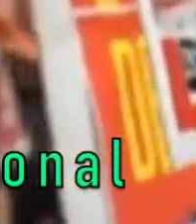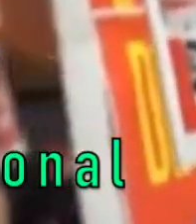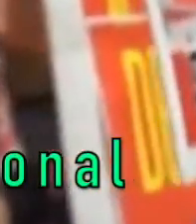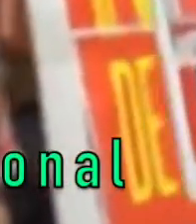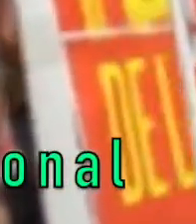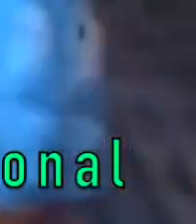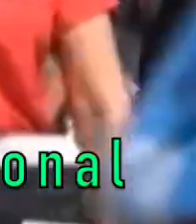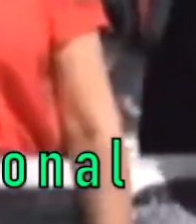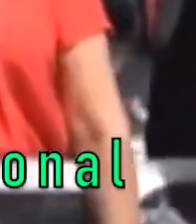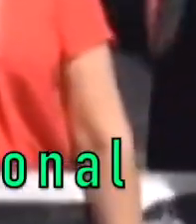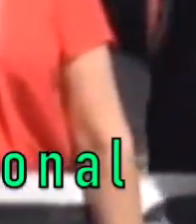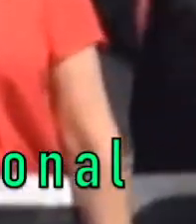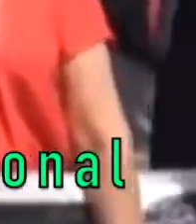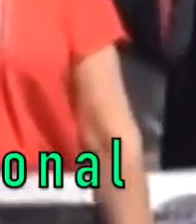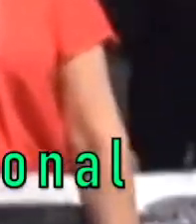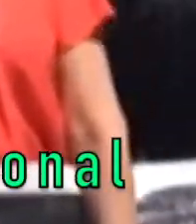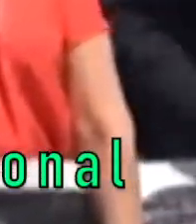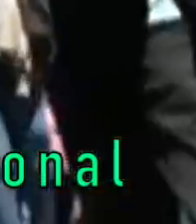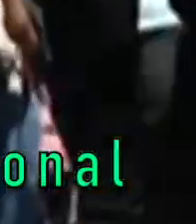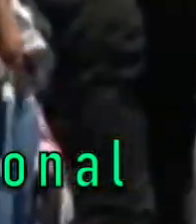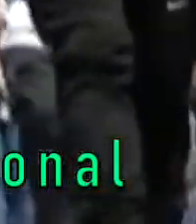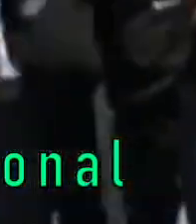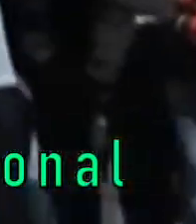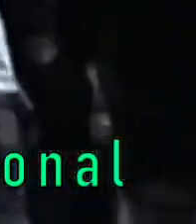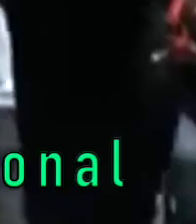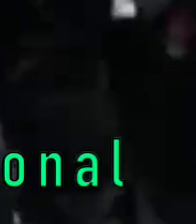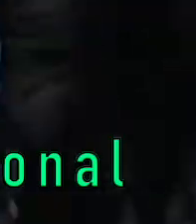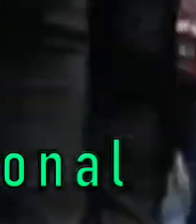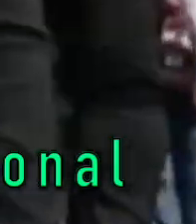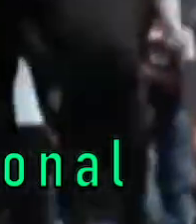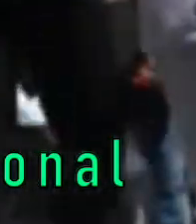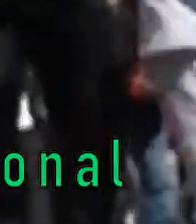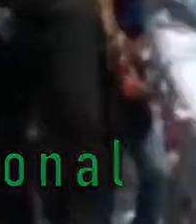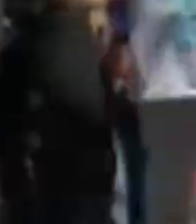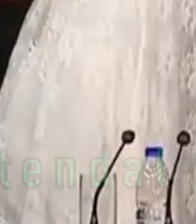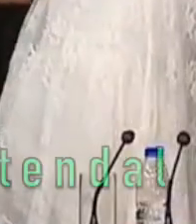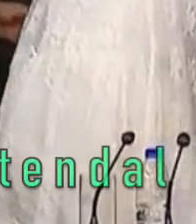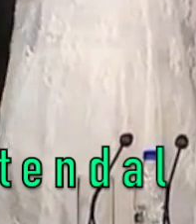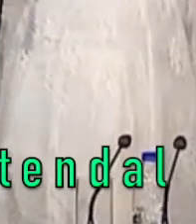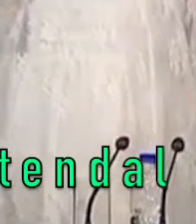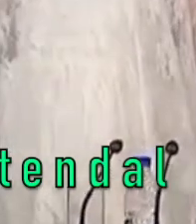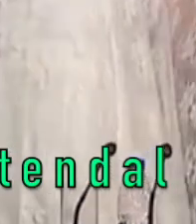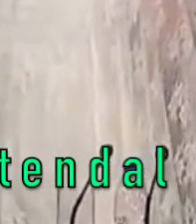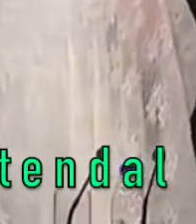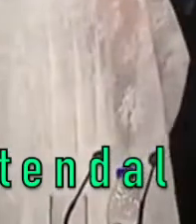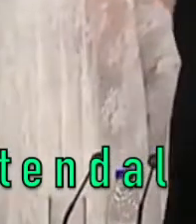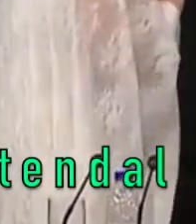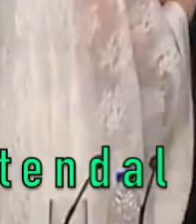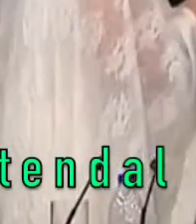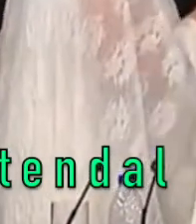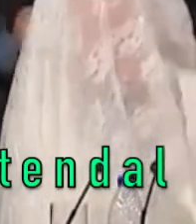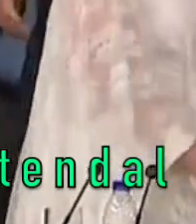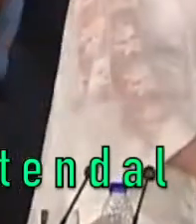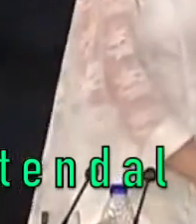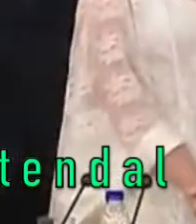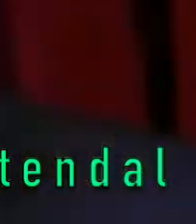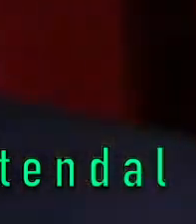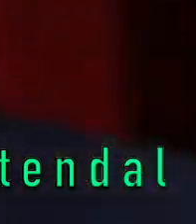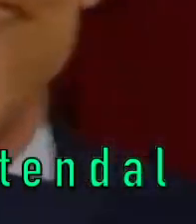Monetario Internacional Macri, que te parió